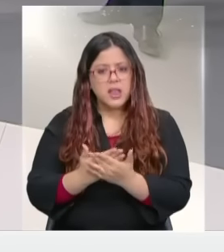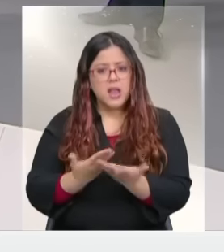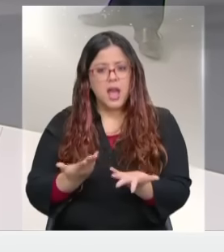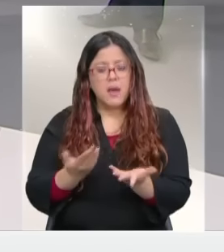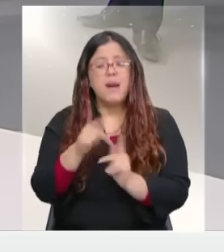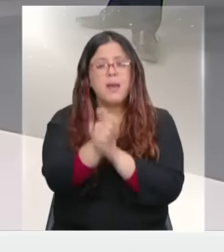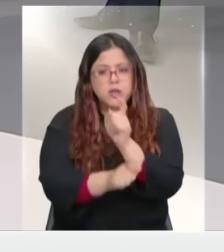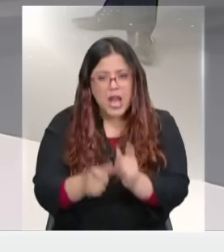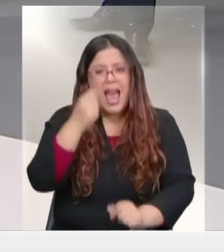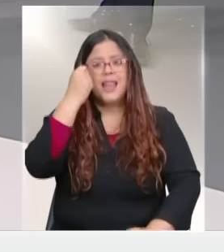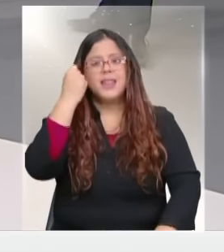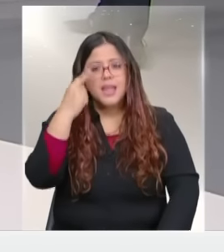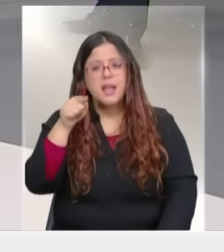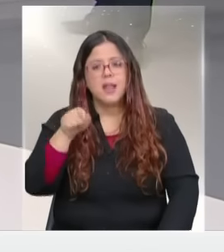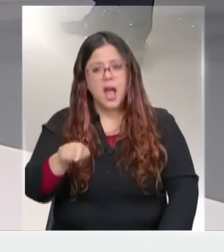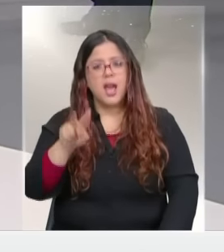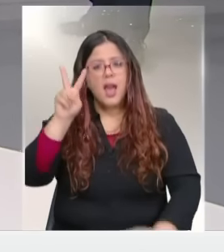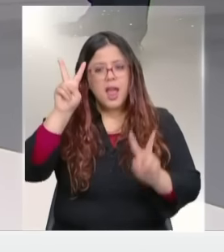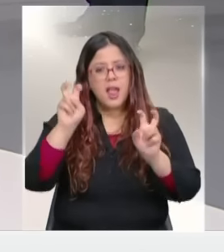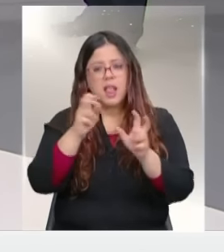entienda lo que esto significa.